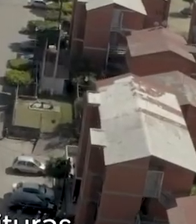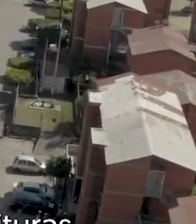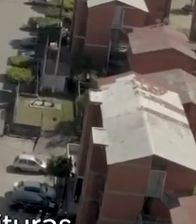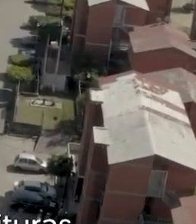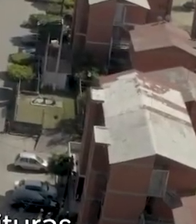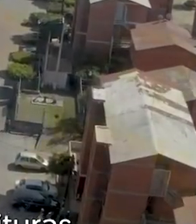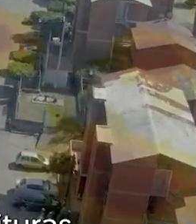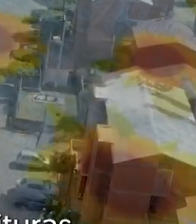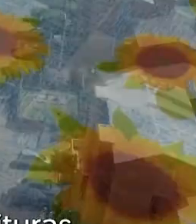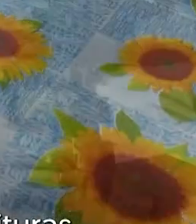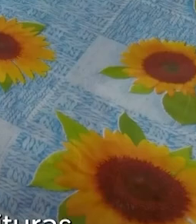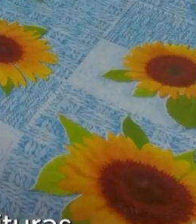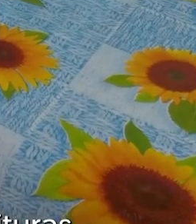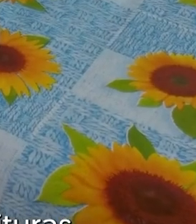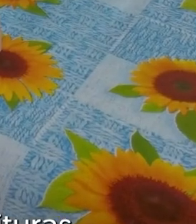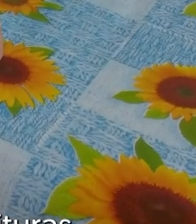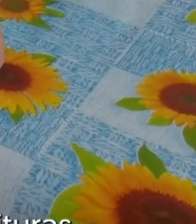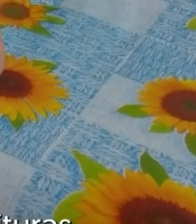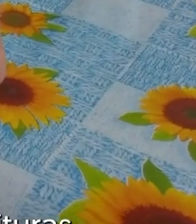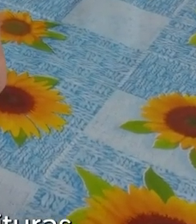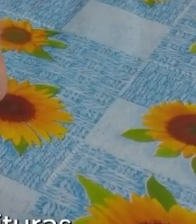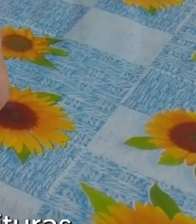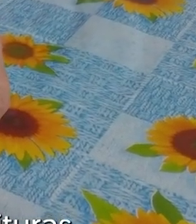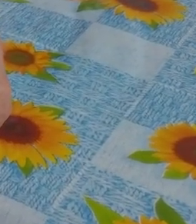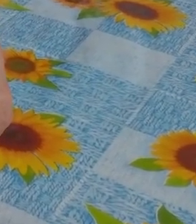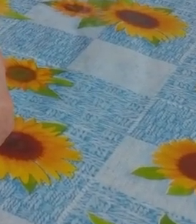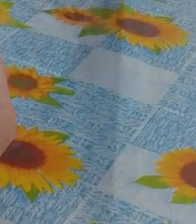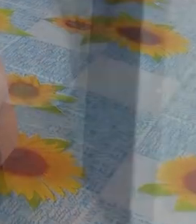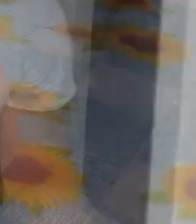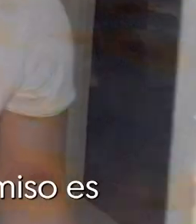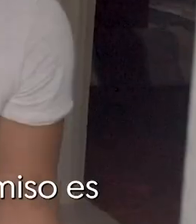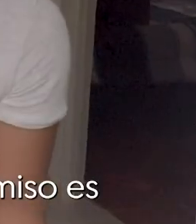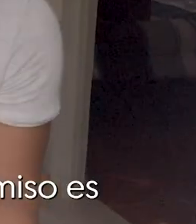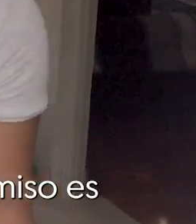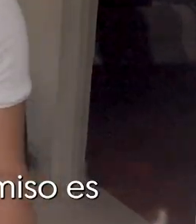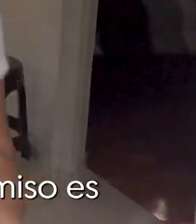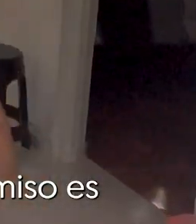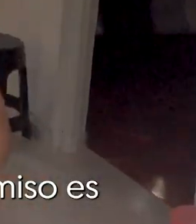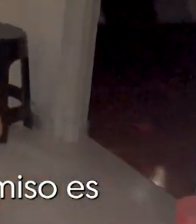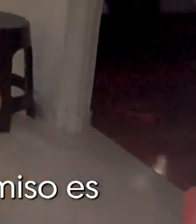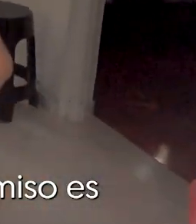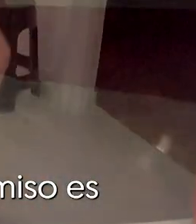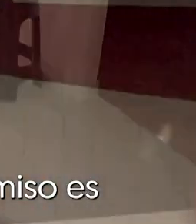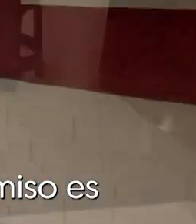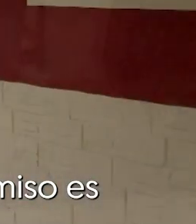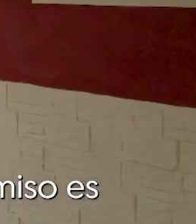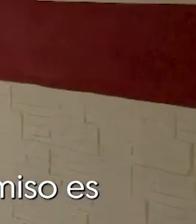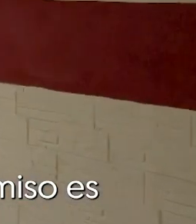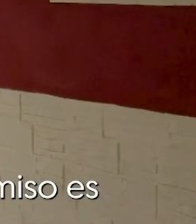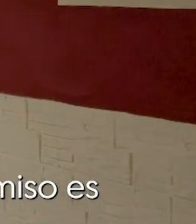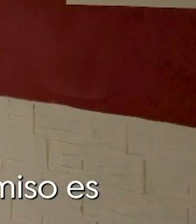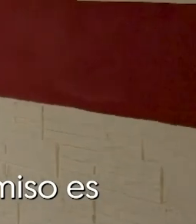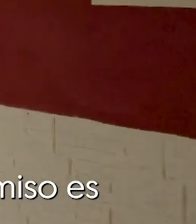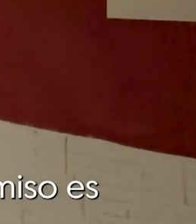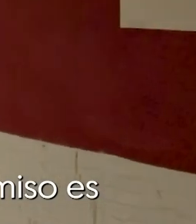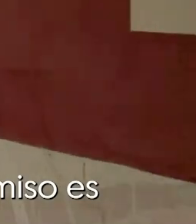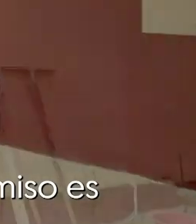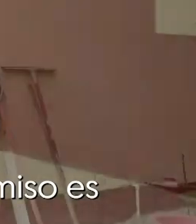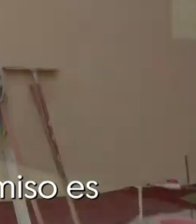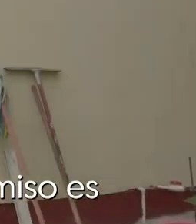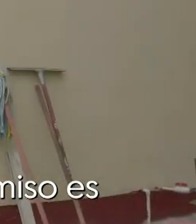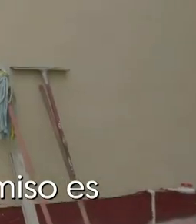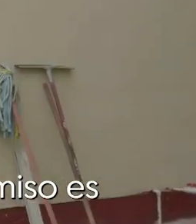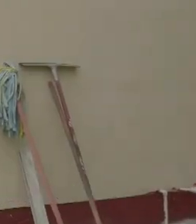entregaremos al menos 120 mil escrituras. Para el Gobierno de México, el compromiso es